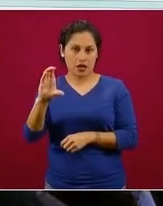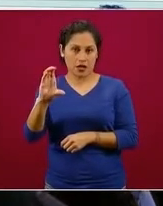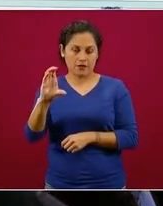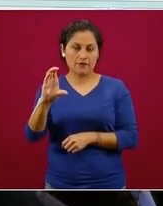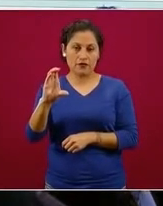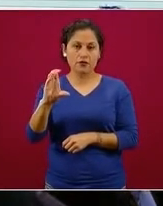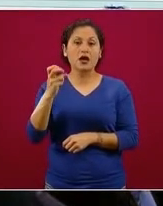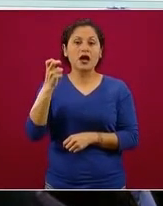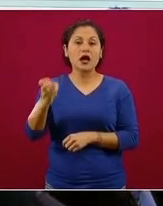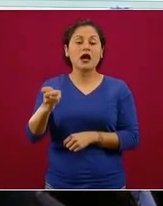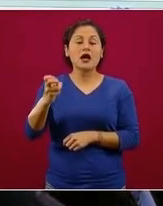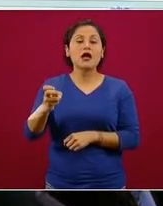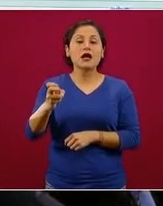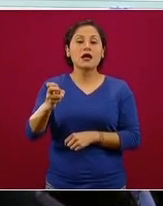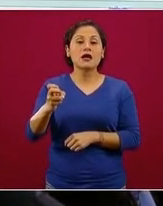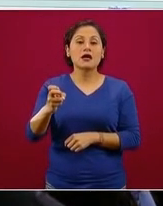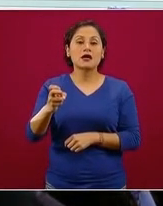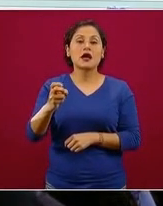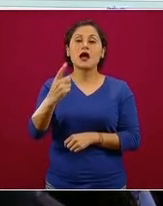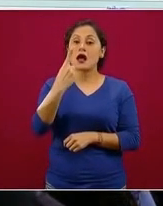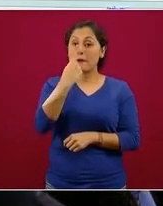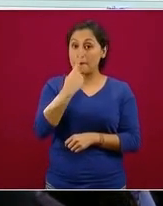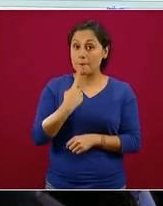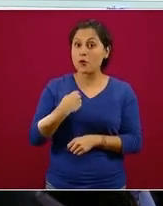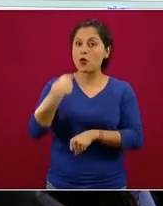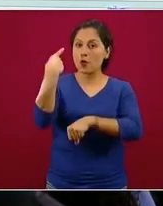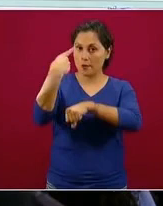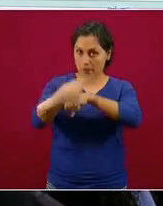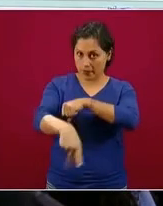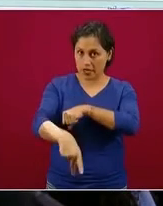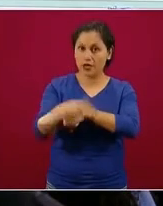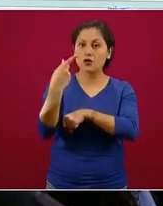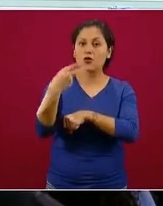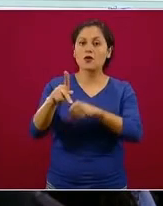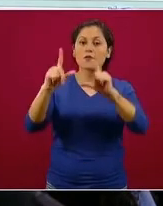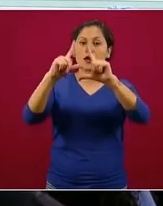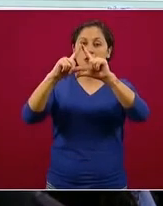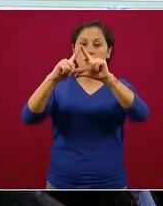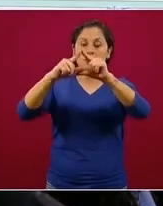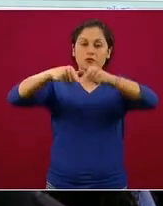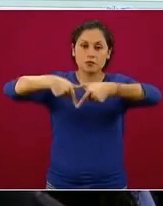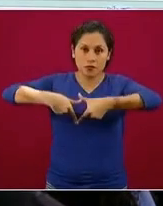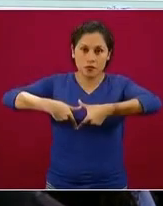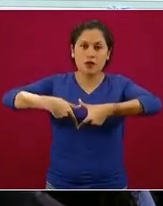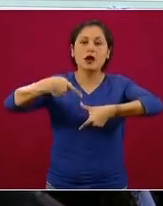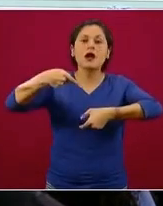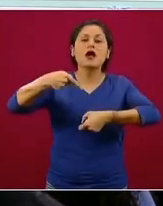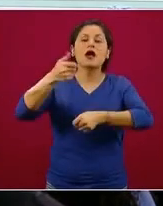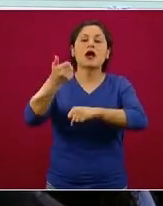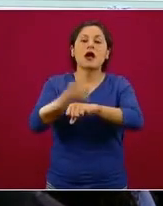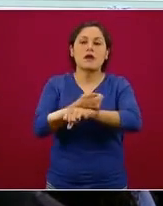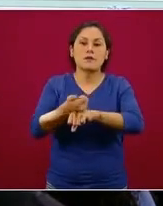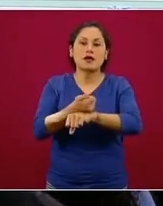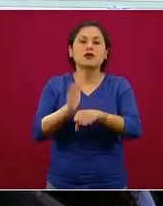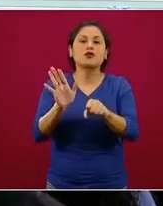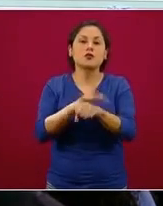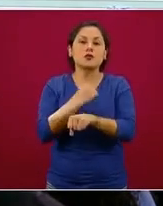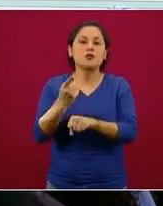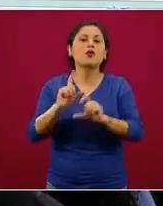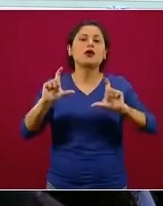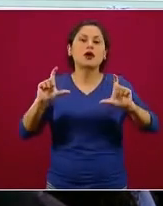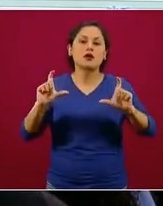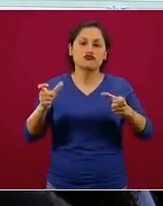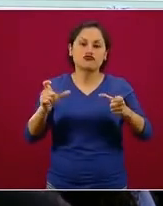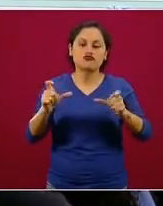descenso, está de color rojo, está en riesgo máximo, pero ya se encuentra en descenso. ¿Por qué razón? Porque Tijuana, su ciudad más poblada, se